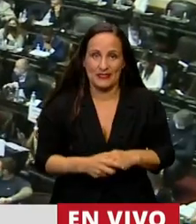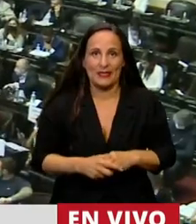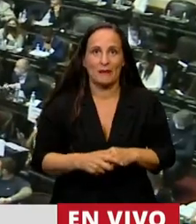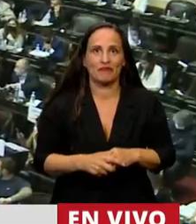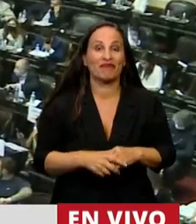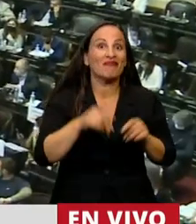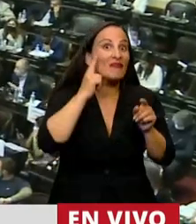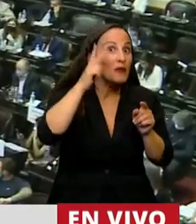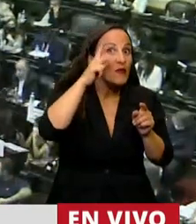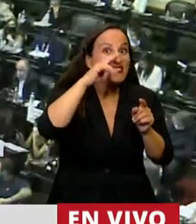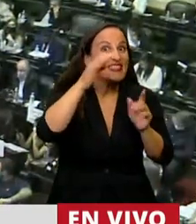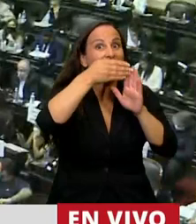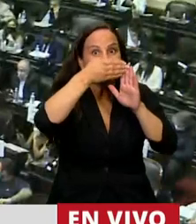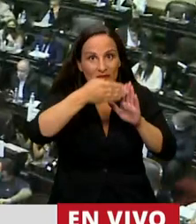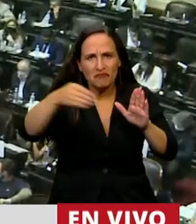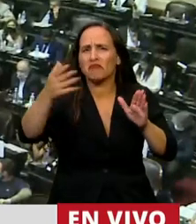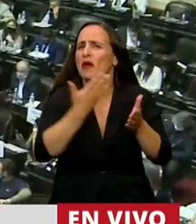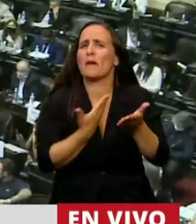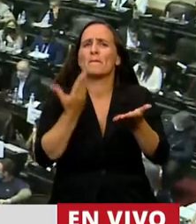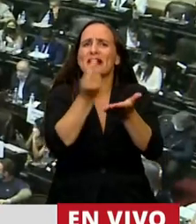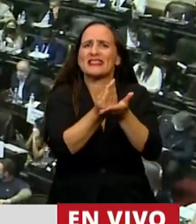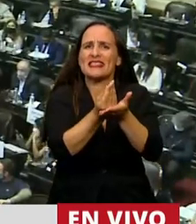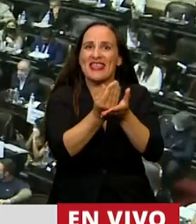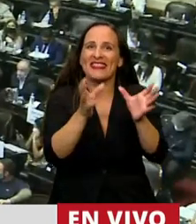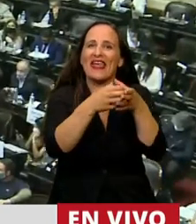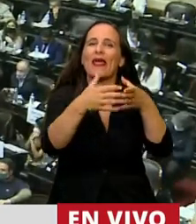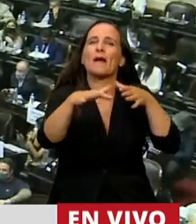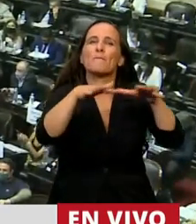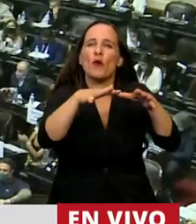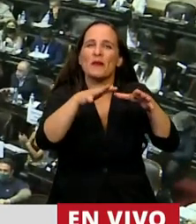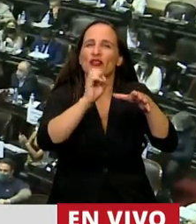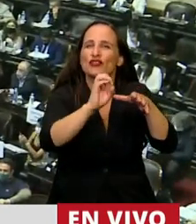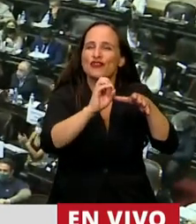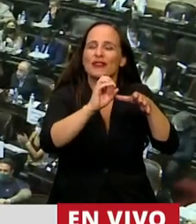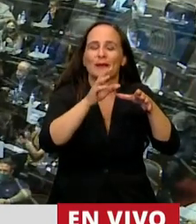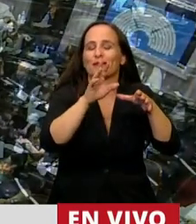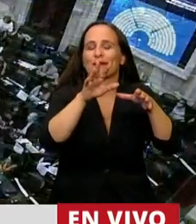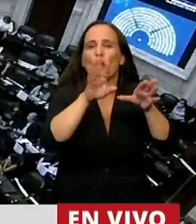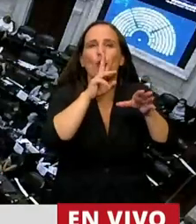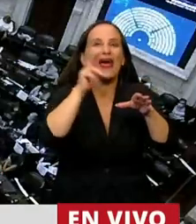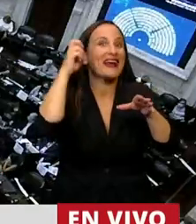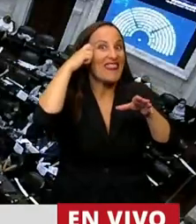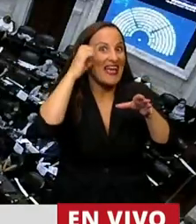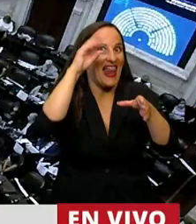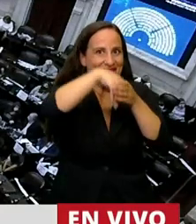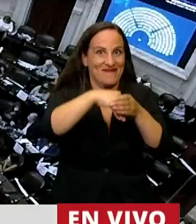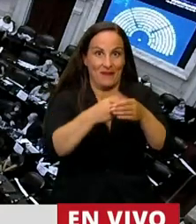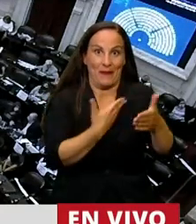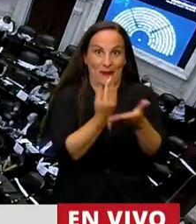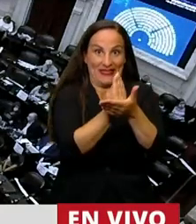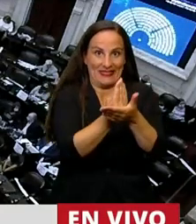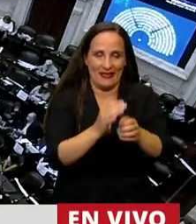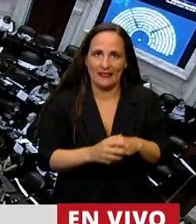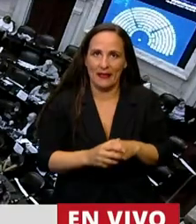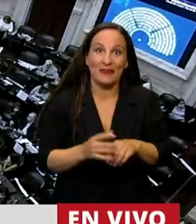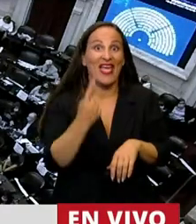del 70, fue presidenta del Movimiento de la Mujer Radical. Fue la primera mujer intendente de